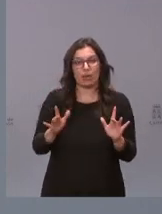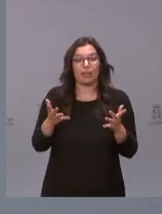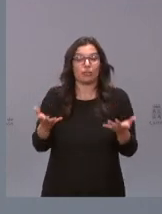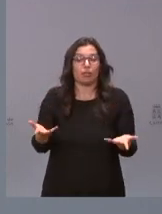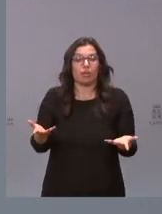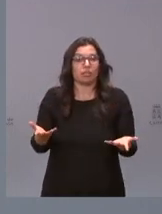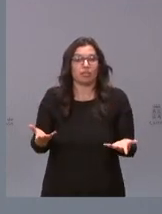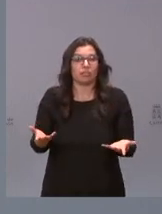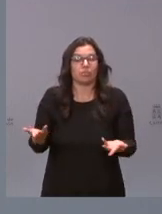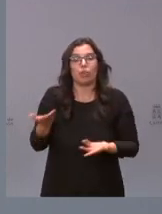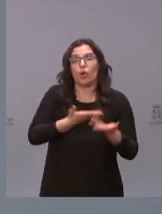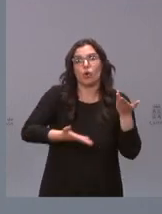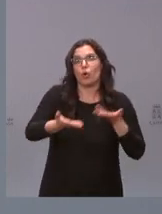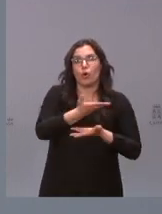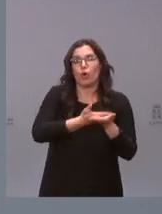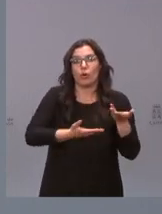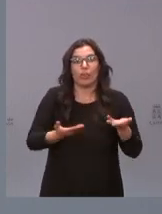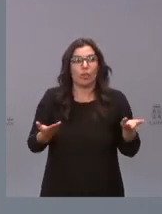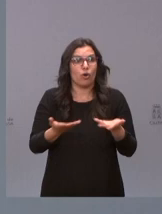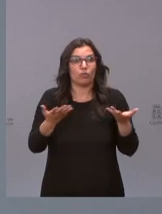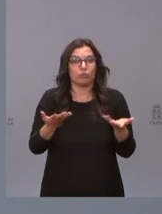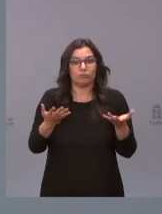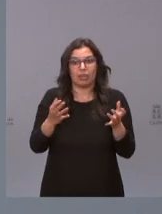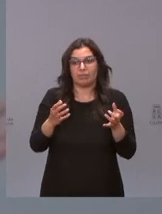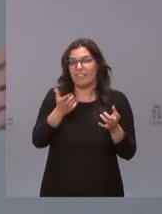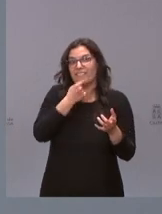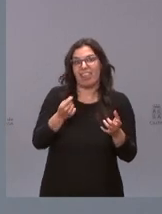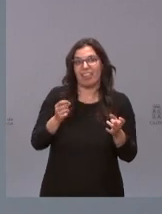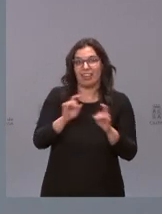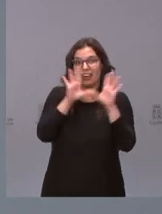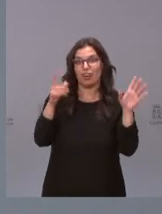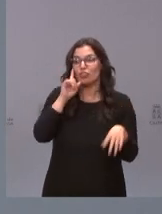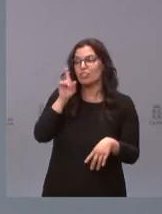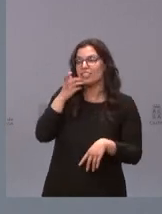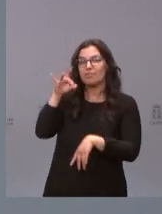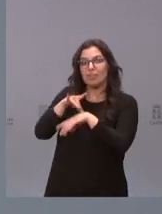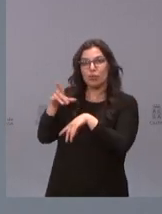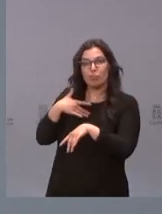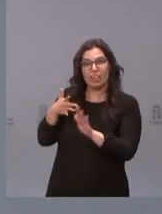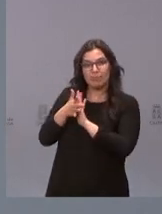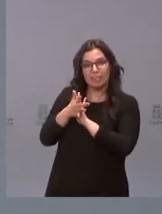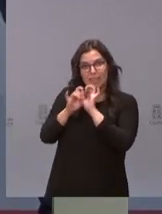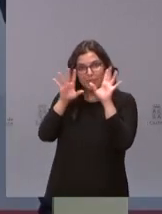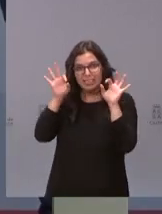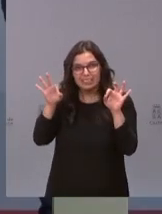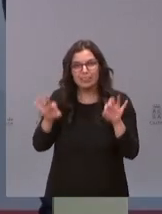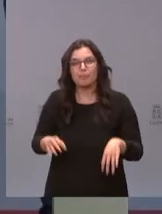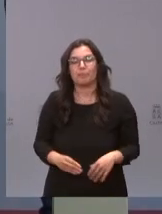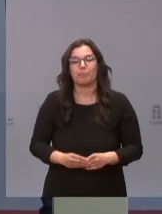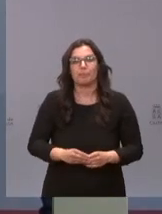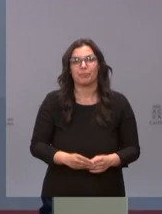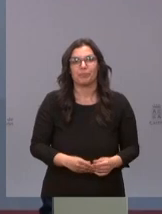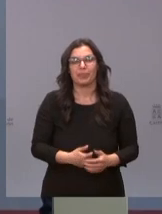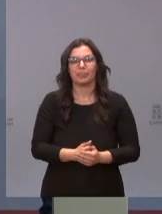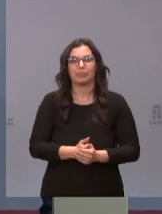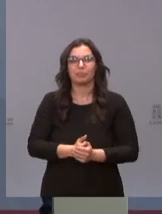que esa colaboración está servida pero el doctor Barbacid puede concretar algo más seguro Si me permite antes se